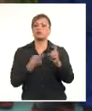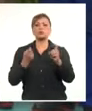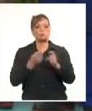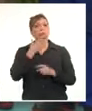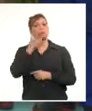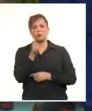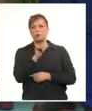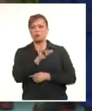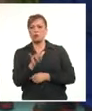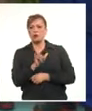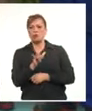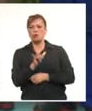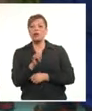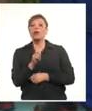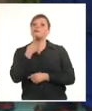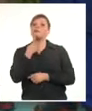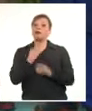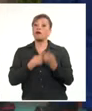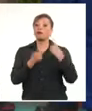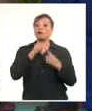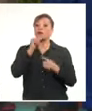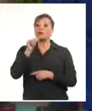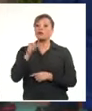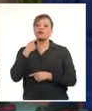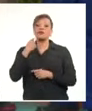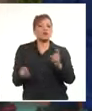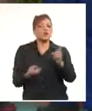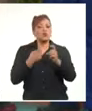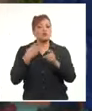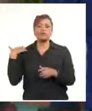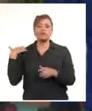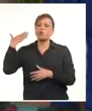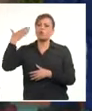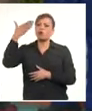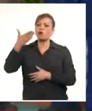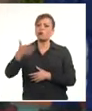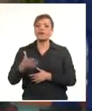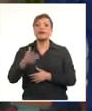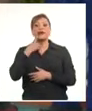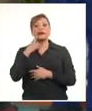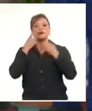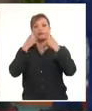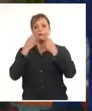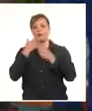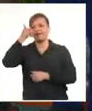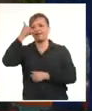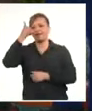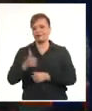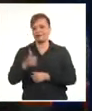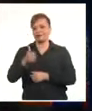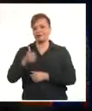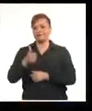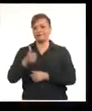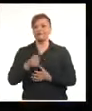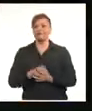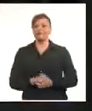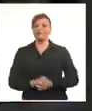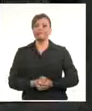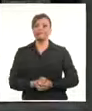buenos, pero hay los que luchan toda la vida, esos son los imprescindibles. Bertolt Brecht